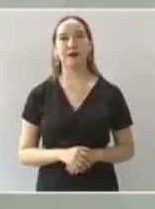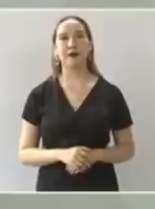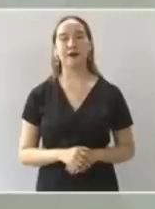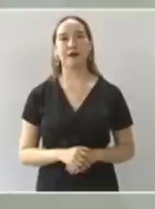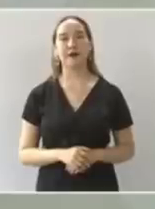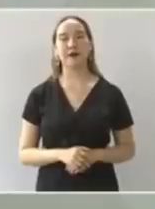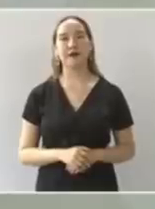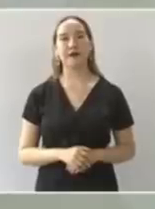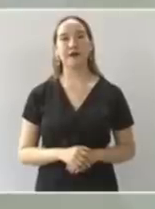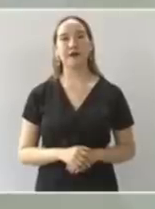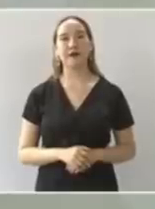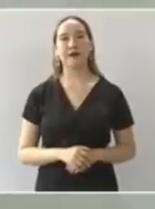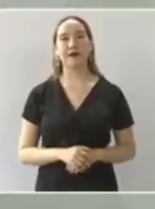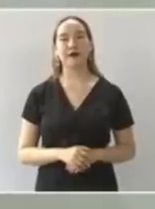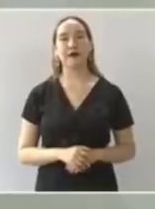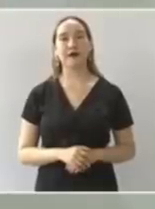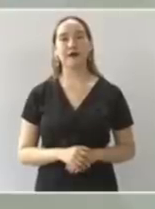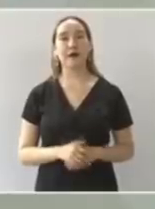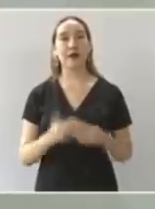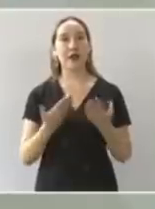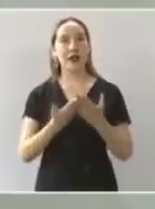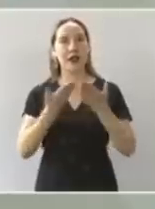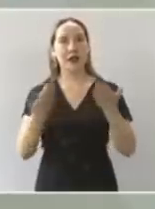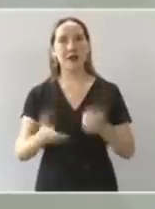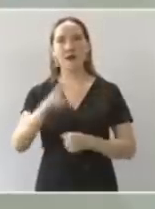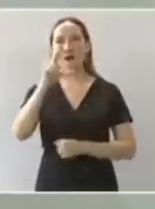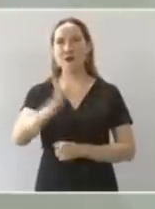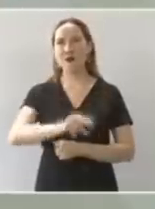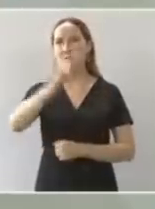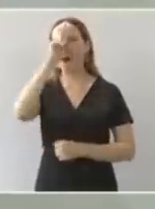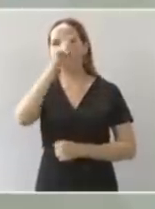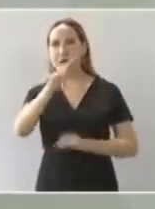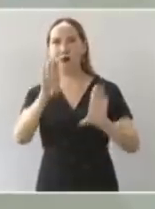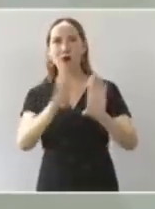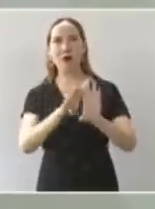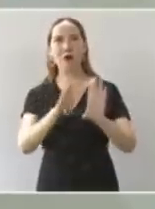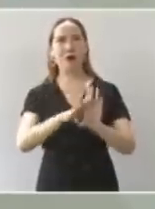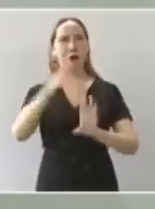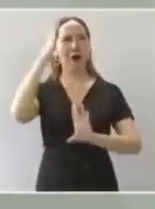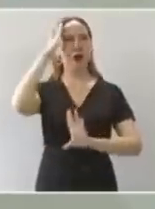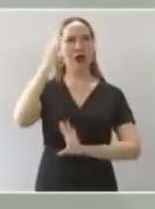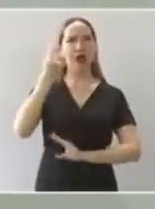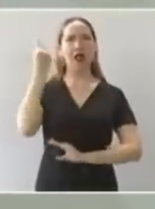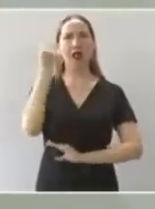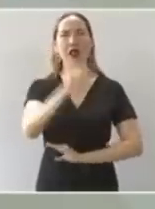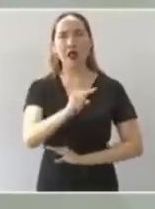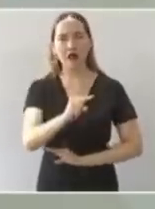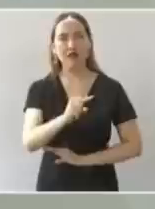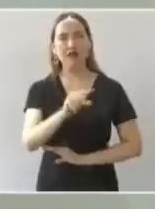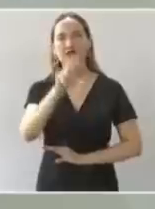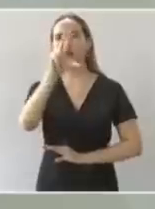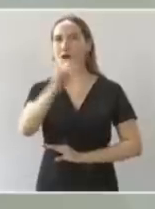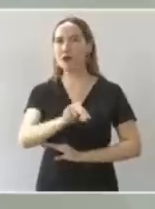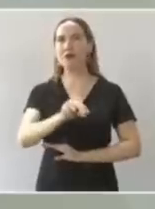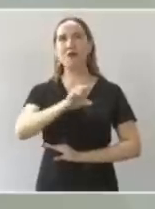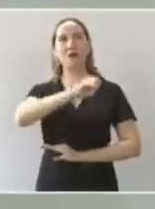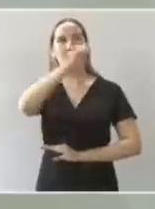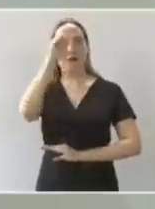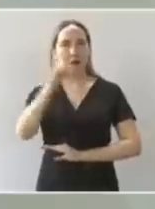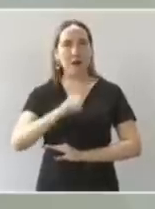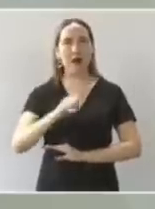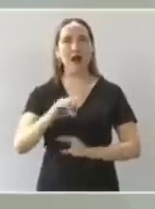engarrotados. No, ya no hay tapado, ni hay destapes, ni hay